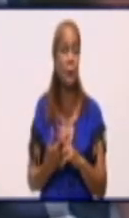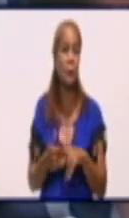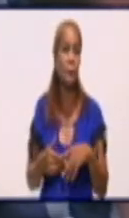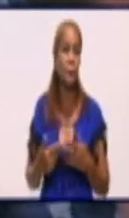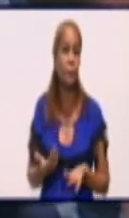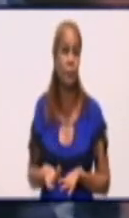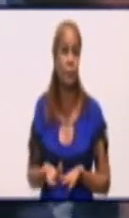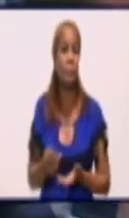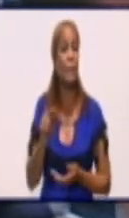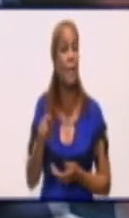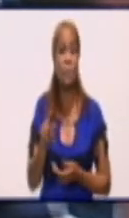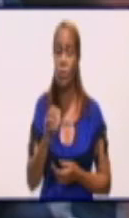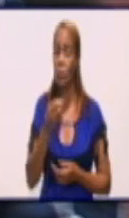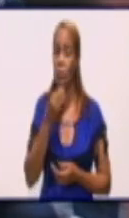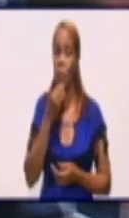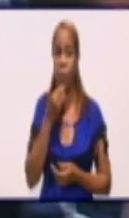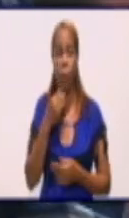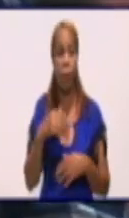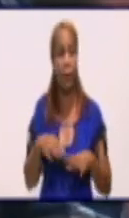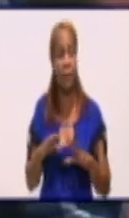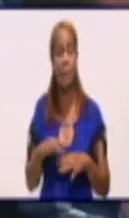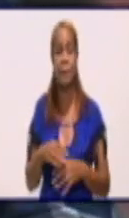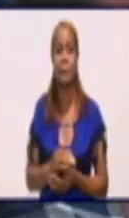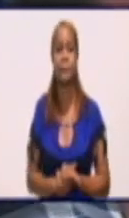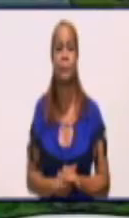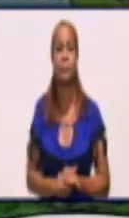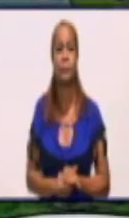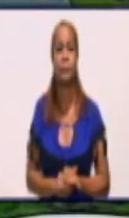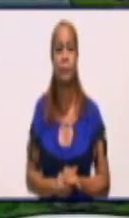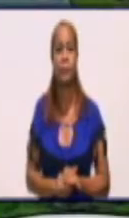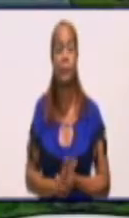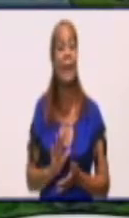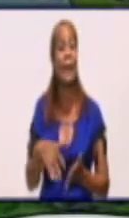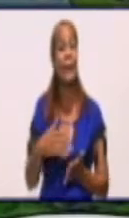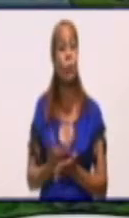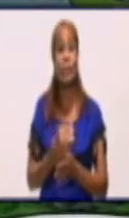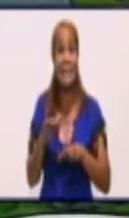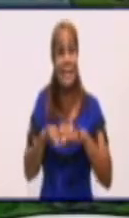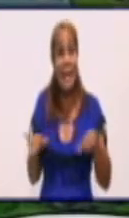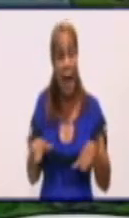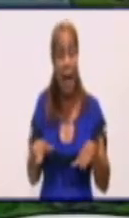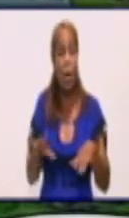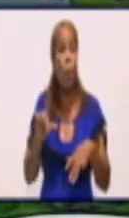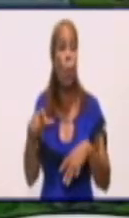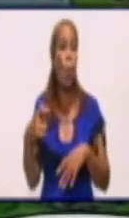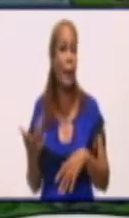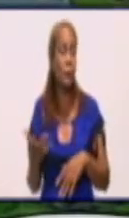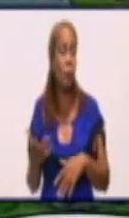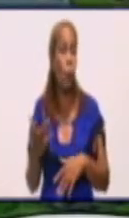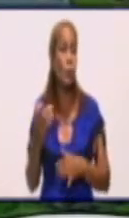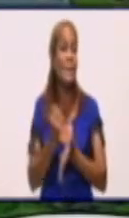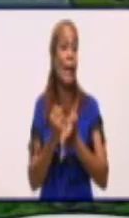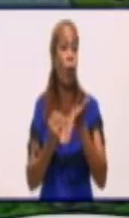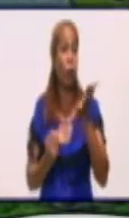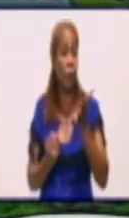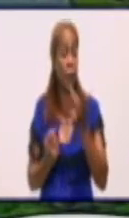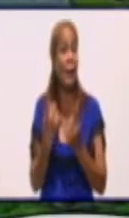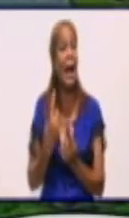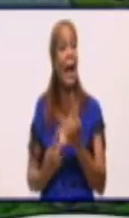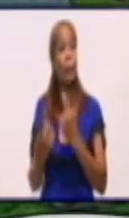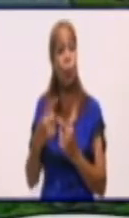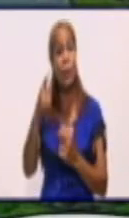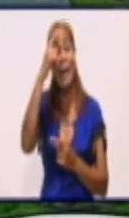eso no va a tener ningún buen resultado. Cuando se confirme que alguna de estas cepas